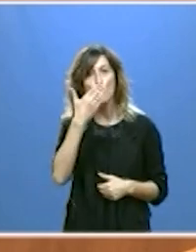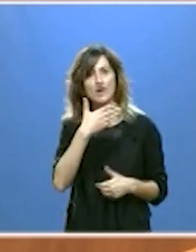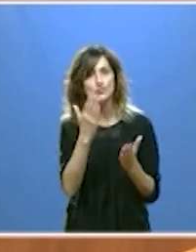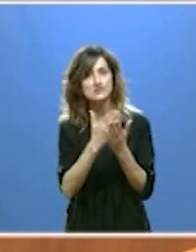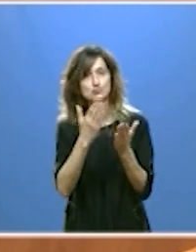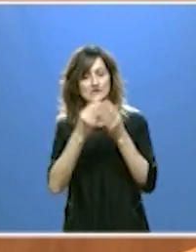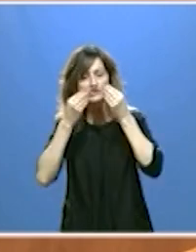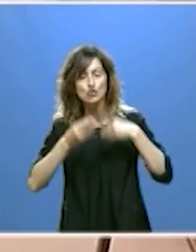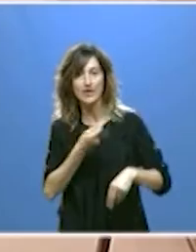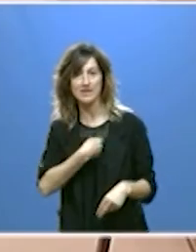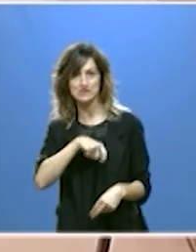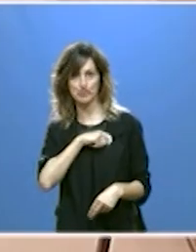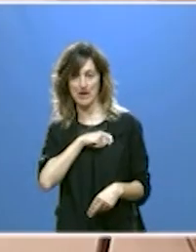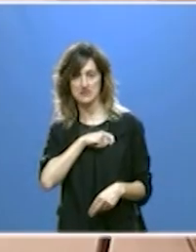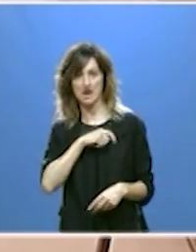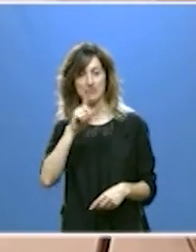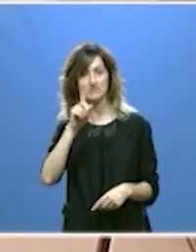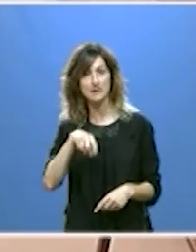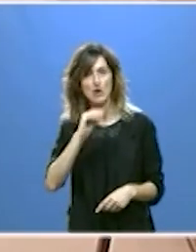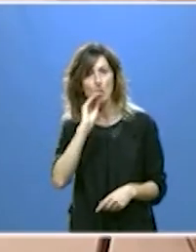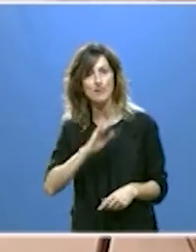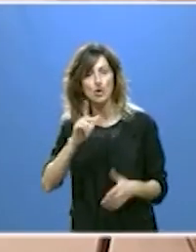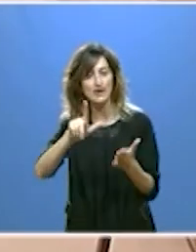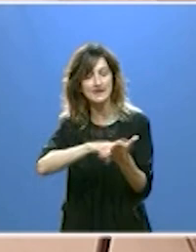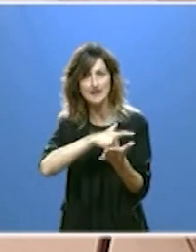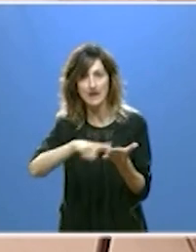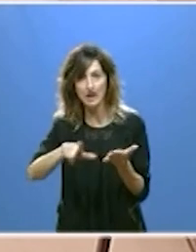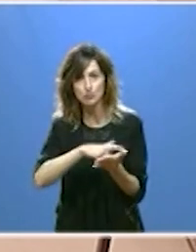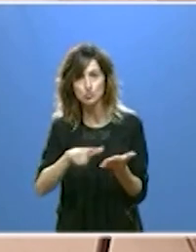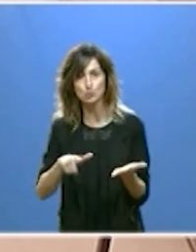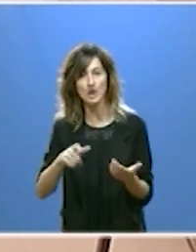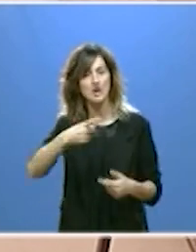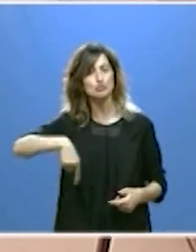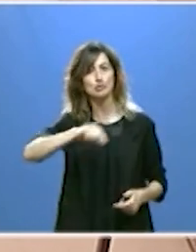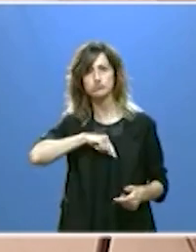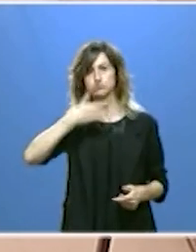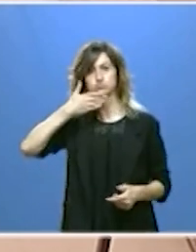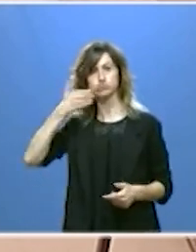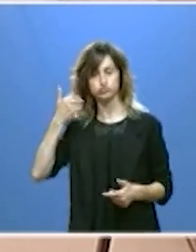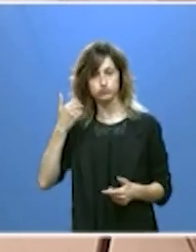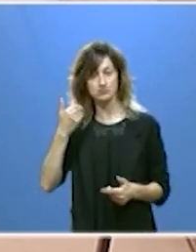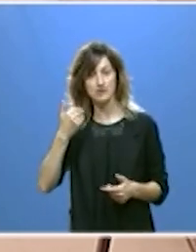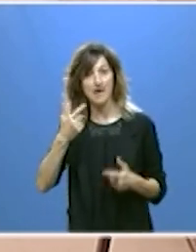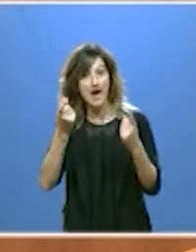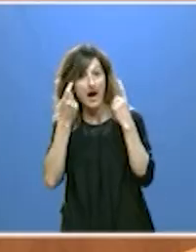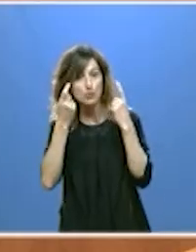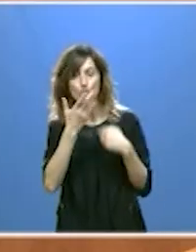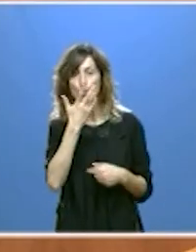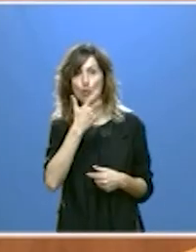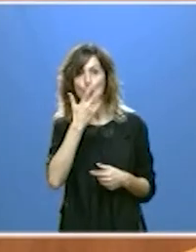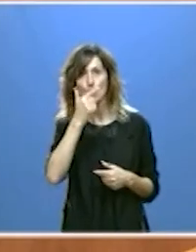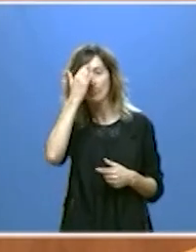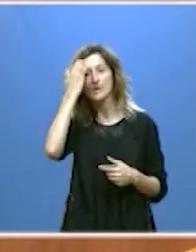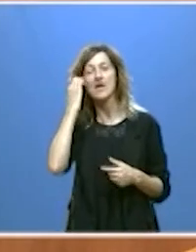estudia la historia de España y lo mejor de nuestra literatura de la que estamos orgullosos. Nuestros alumnos conocen